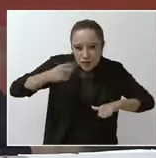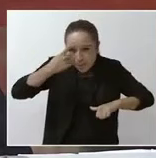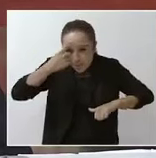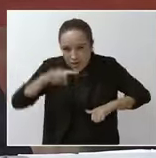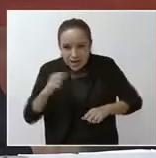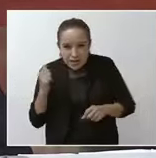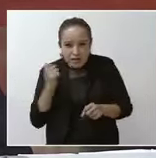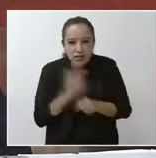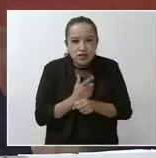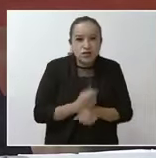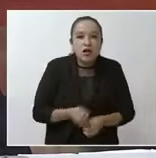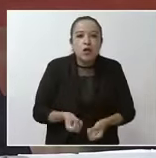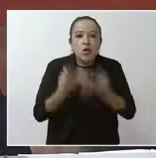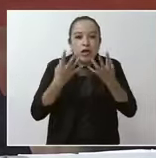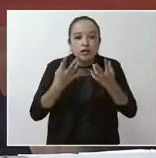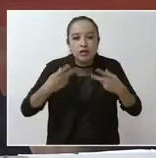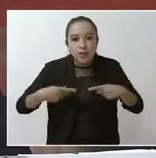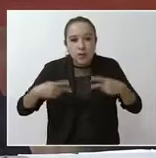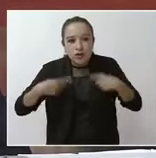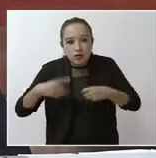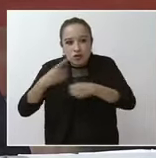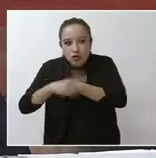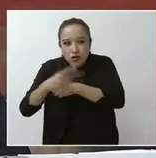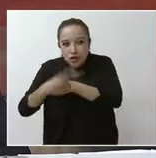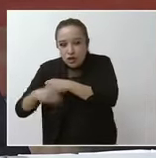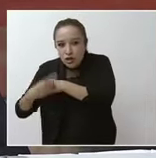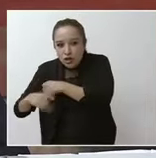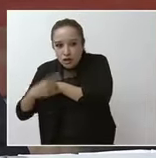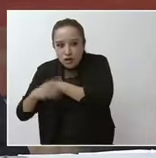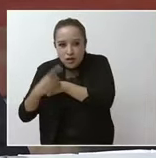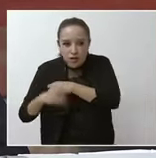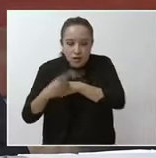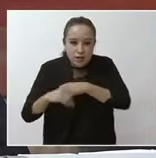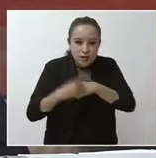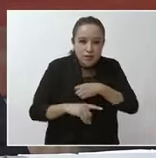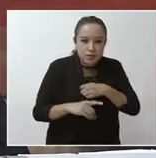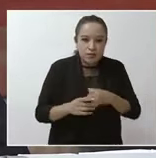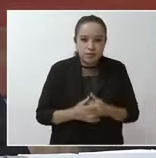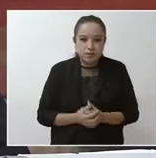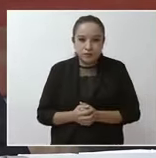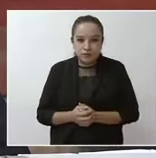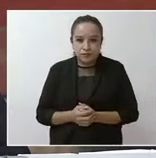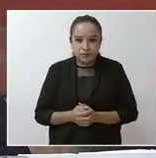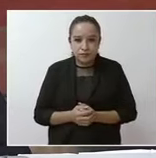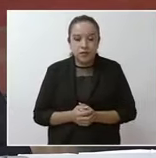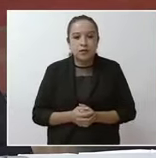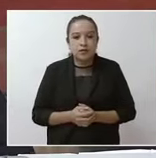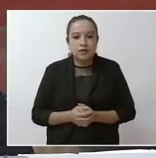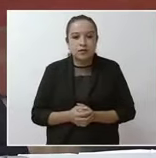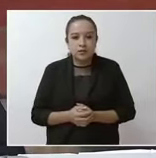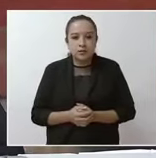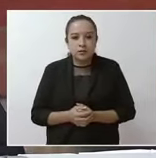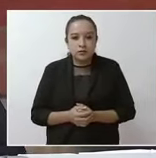desalojando 1.728 metros cúbicos de agua en beneficio de 300 habitantes.